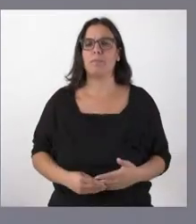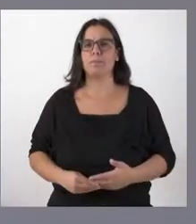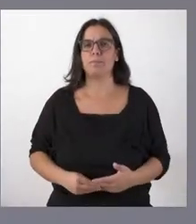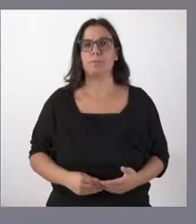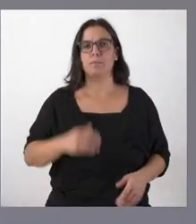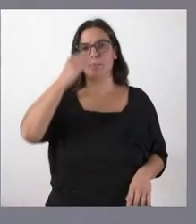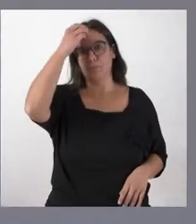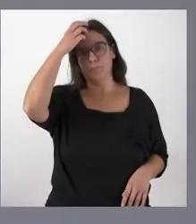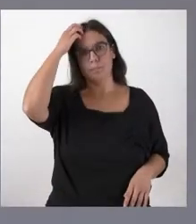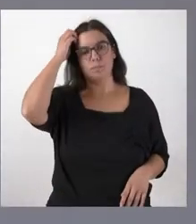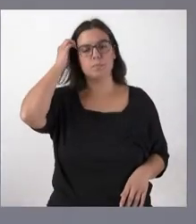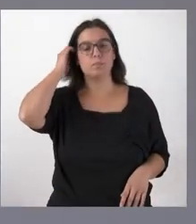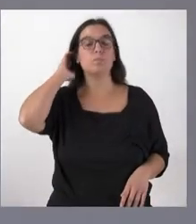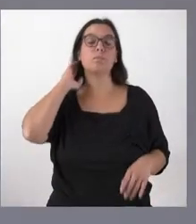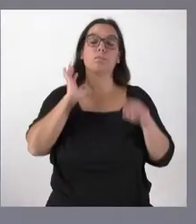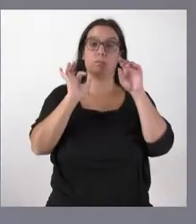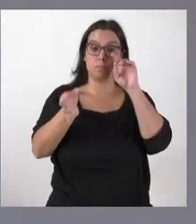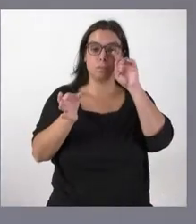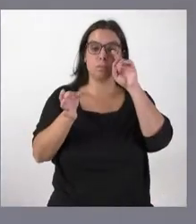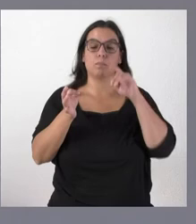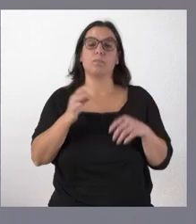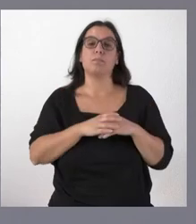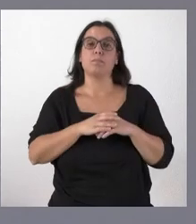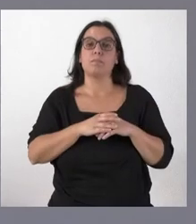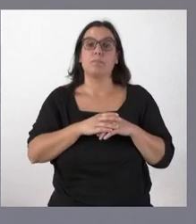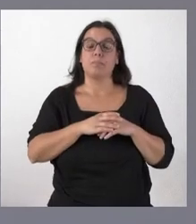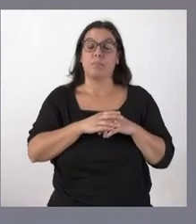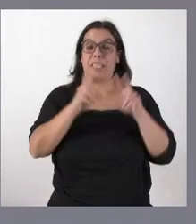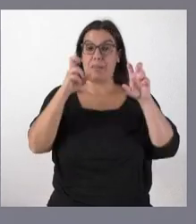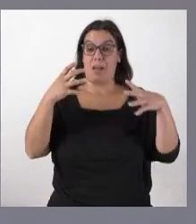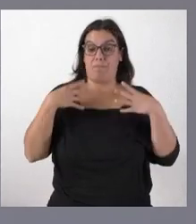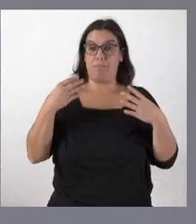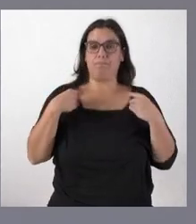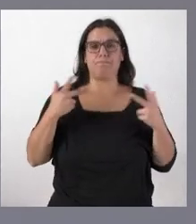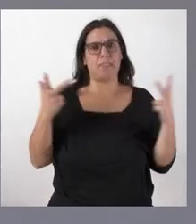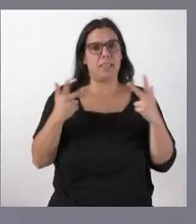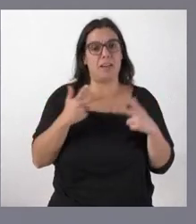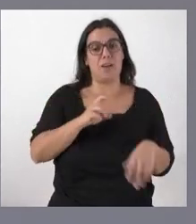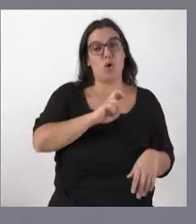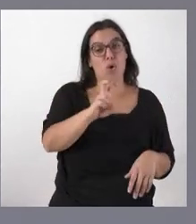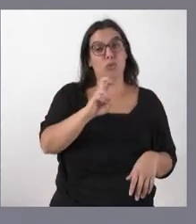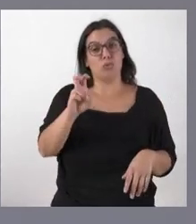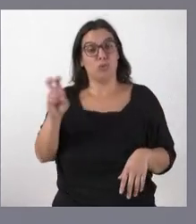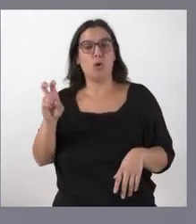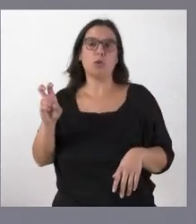Pues efectivamente el tema del ovino es más grave porque en otras actividades